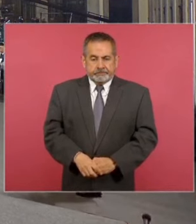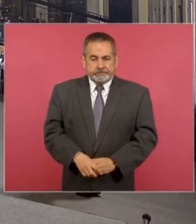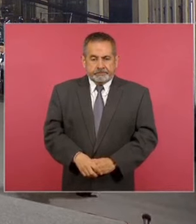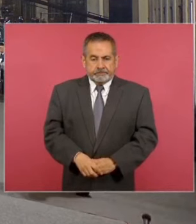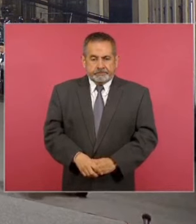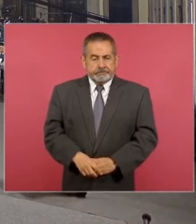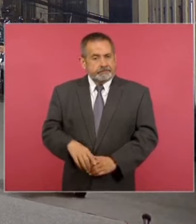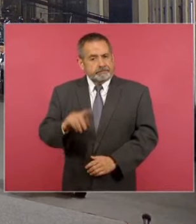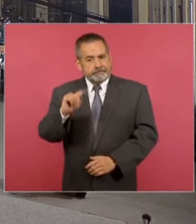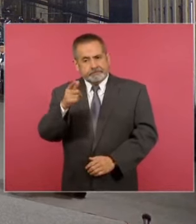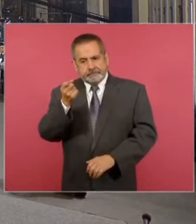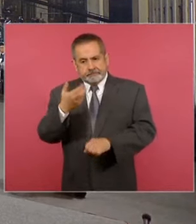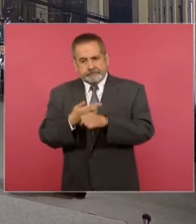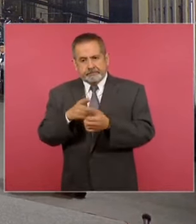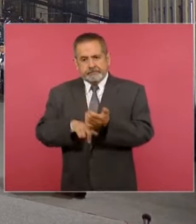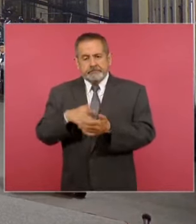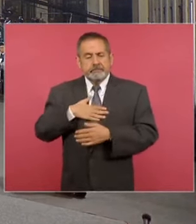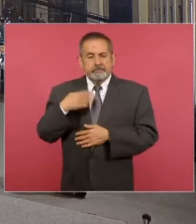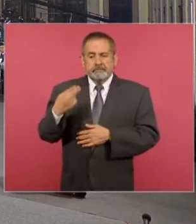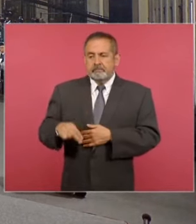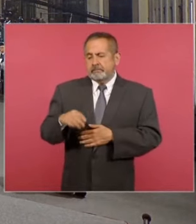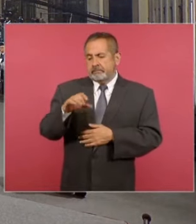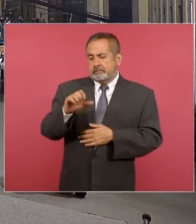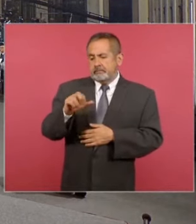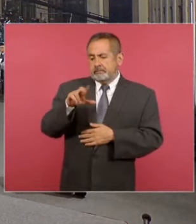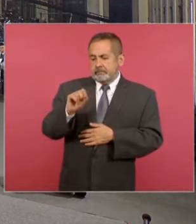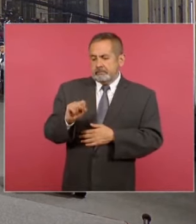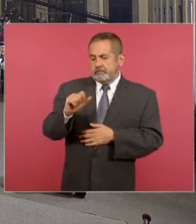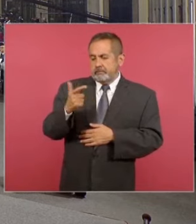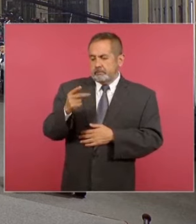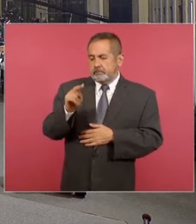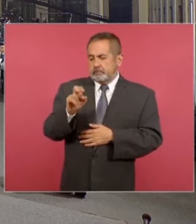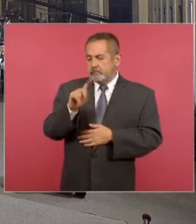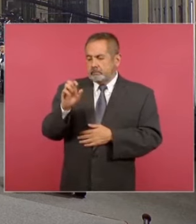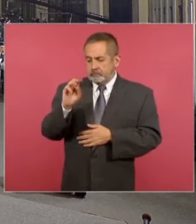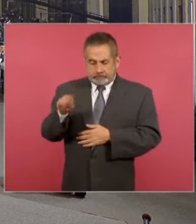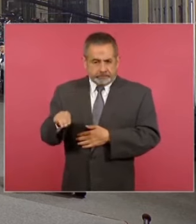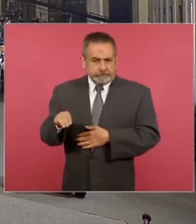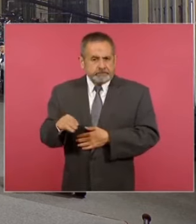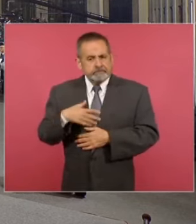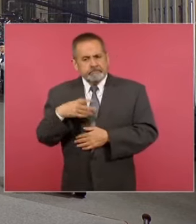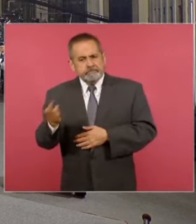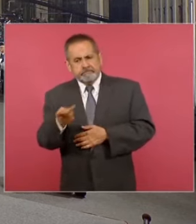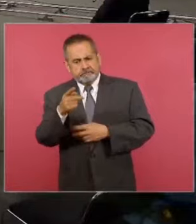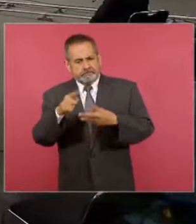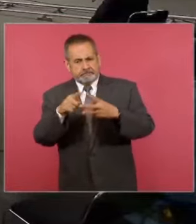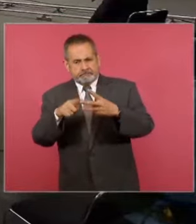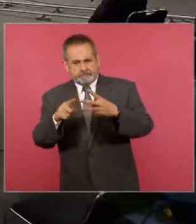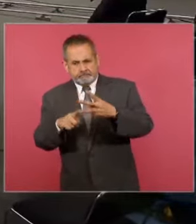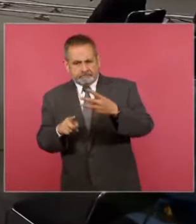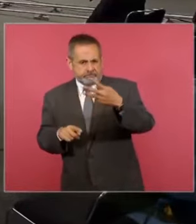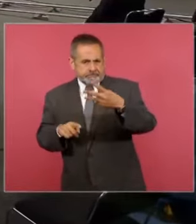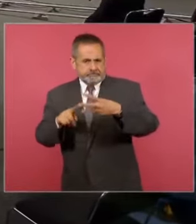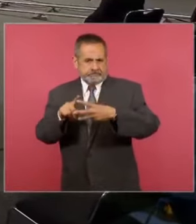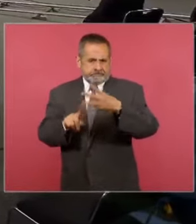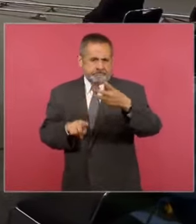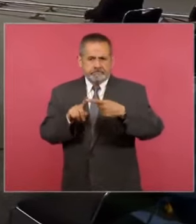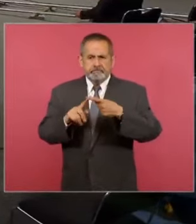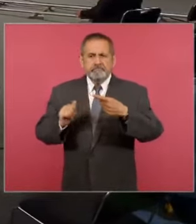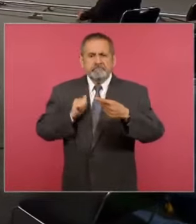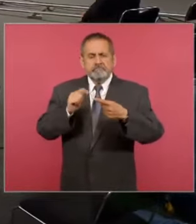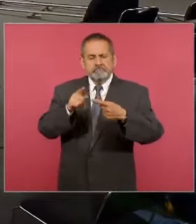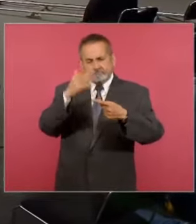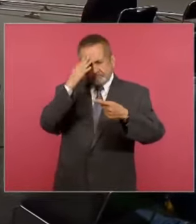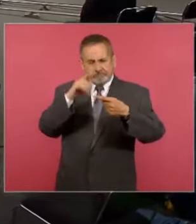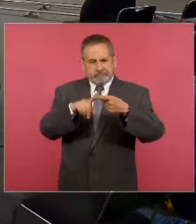¿Qué tal, secretaria? ¿Cómo está? Carlos Guzmán de Cuatro Media Telecomunicaciones, Avan Noticias de Veracruz. Preguntarle tres cuestiones. La primera, aprovechando que